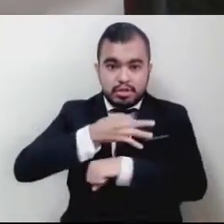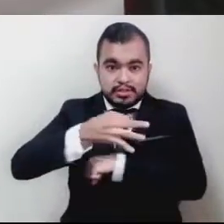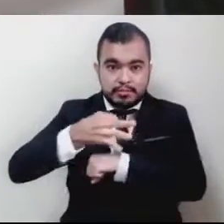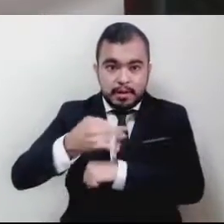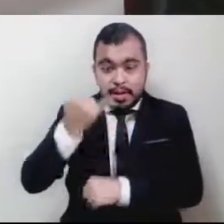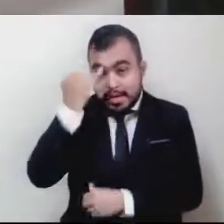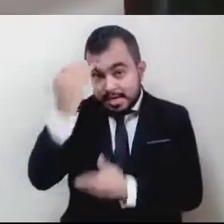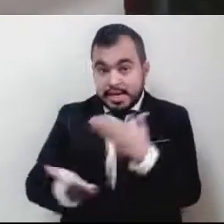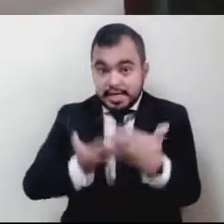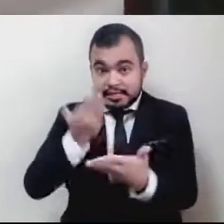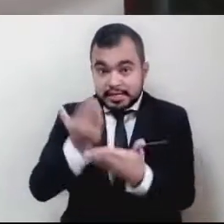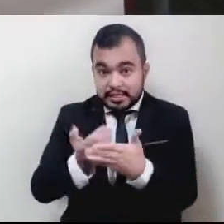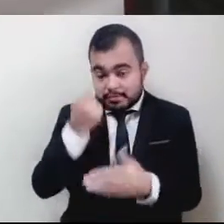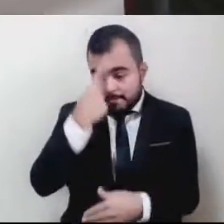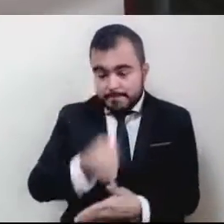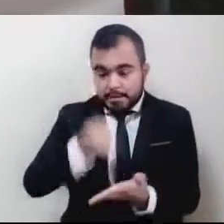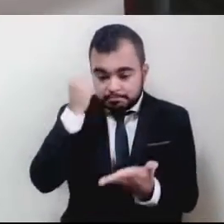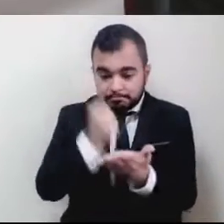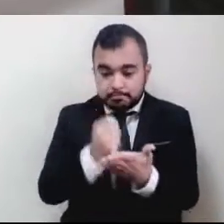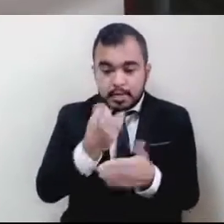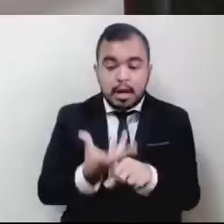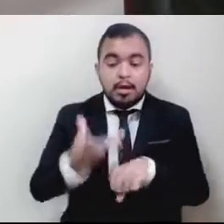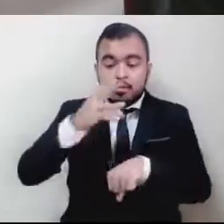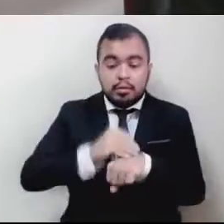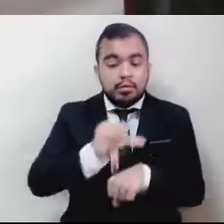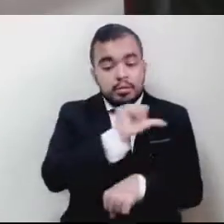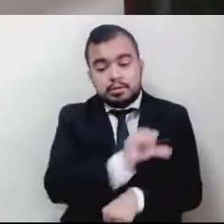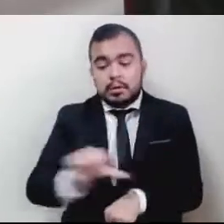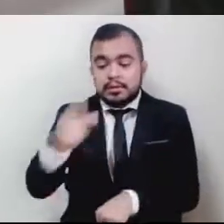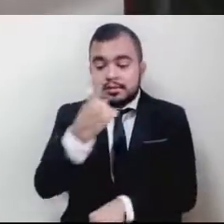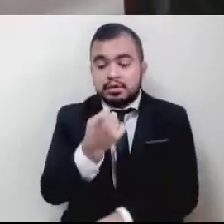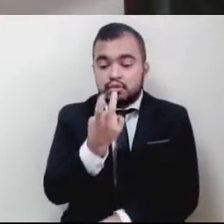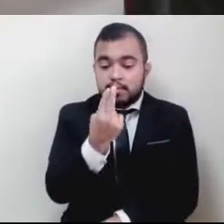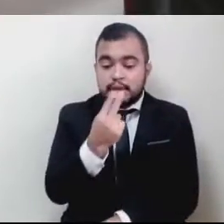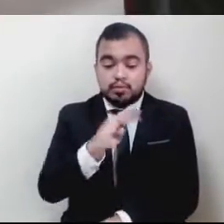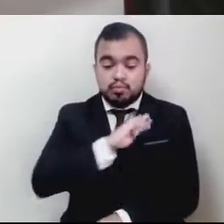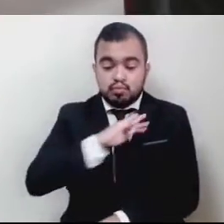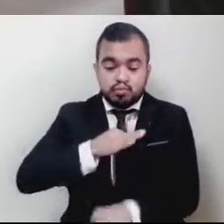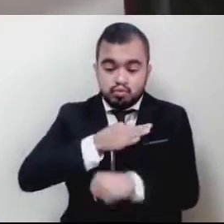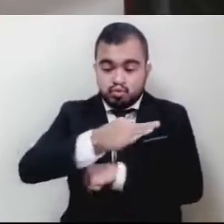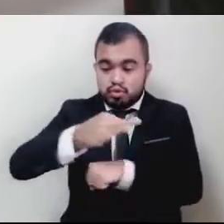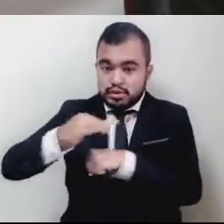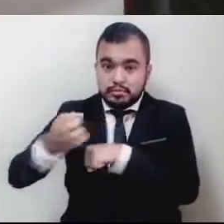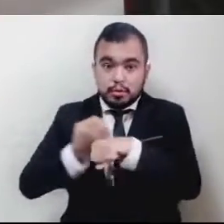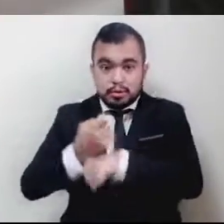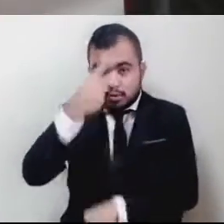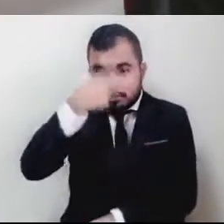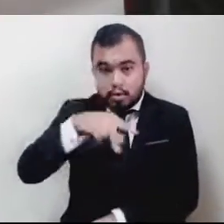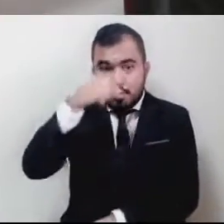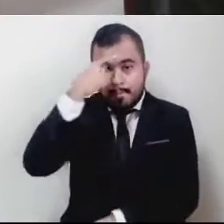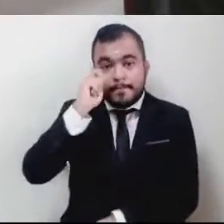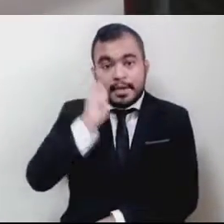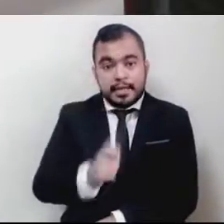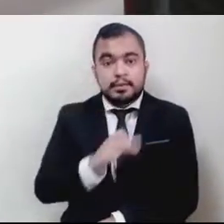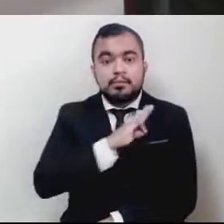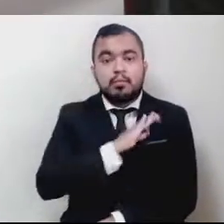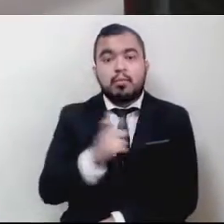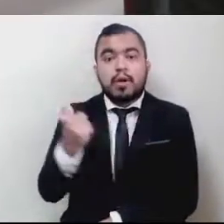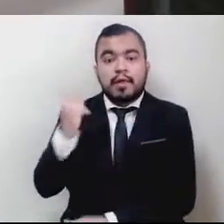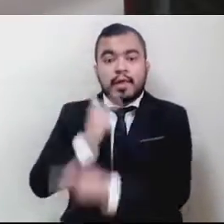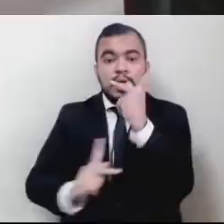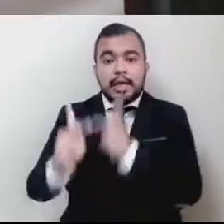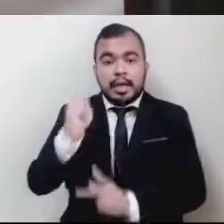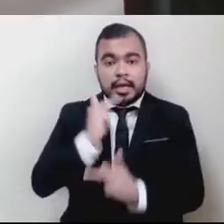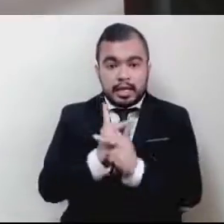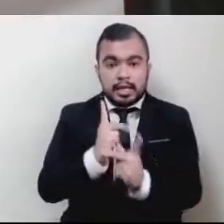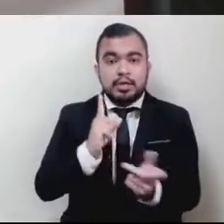Autorización a los 125 municipios del Estado de México a contratar créditos para ejercer durante los